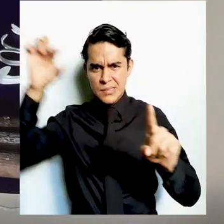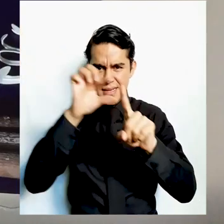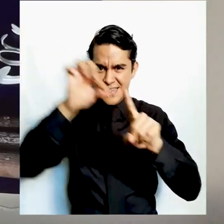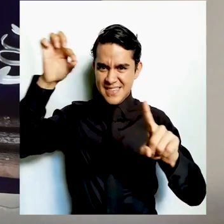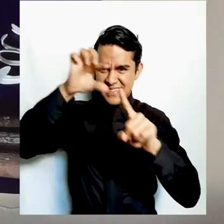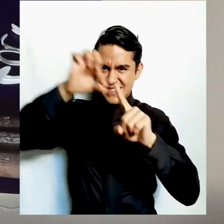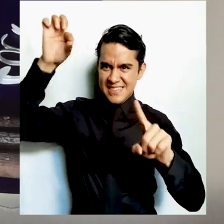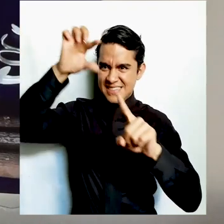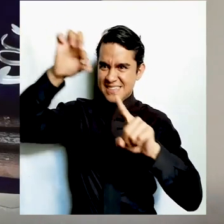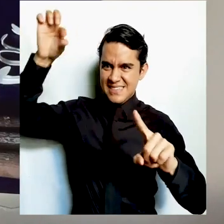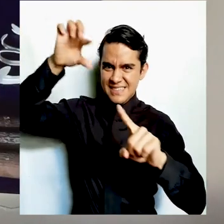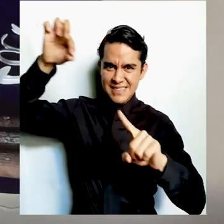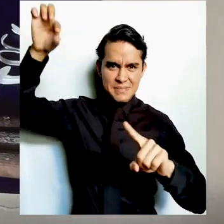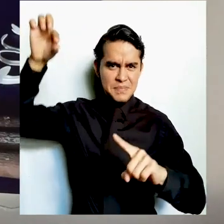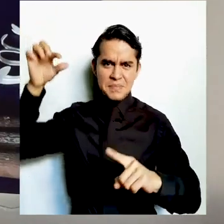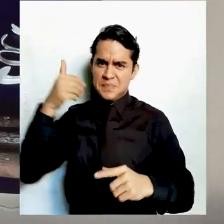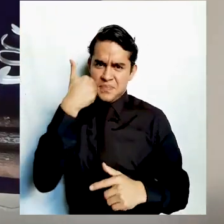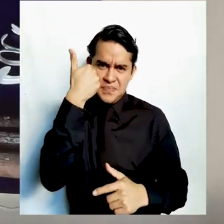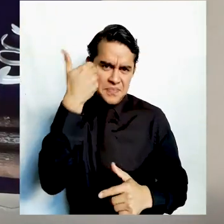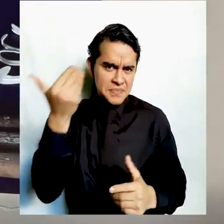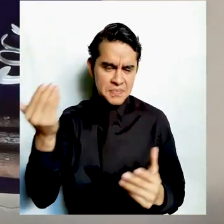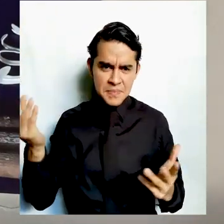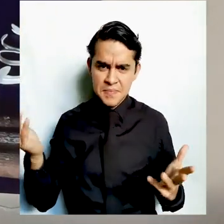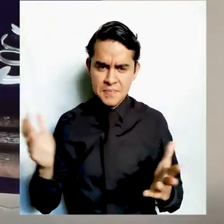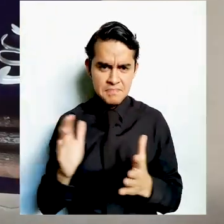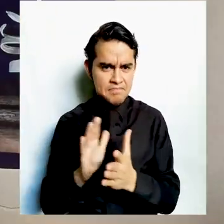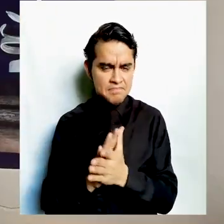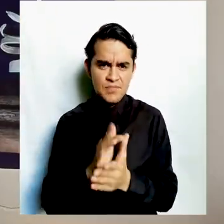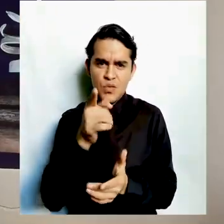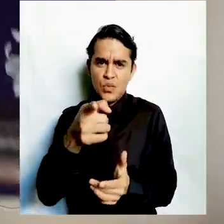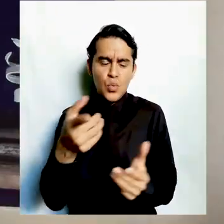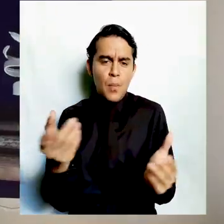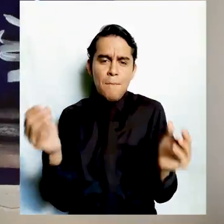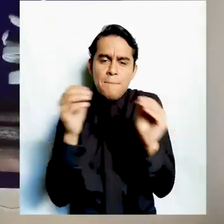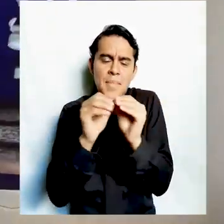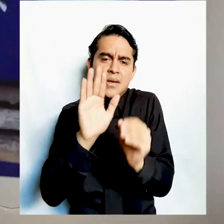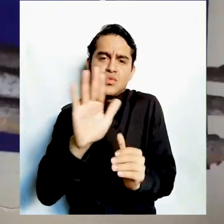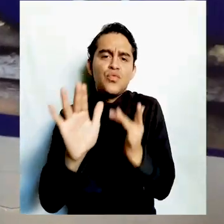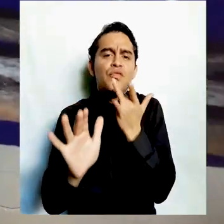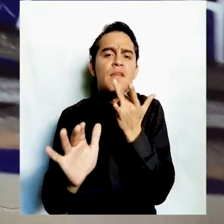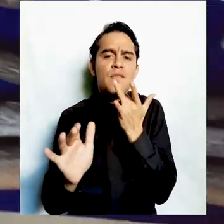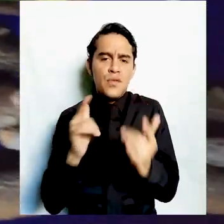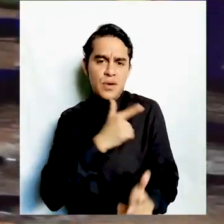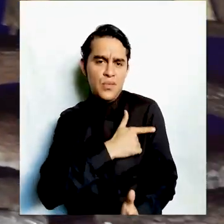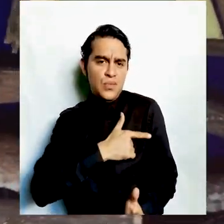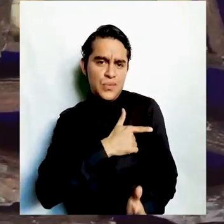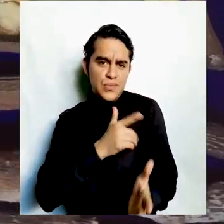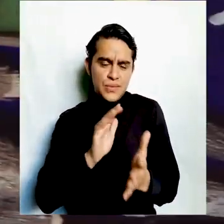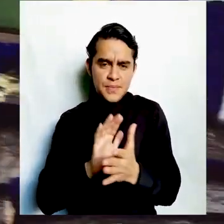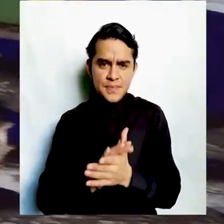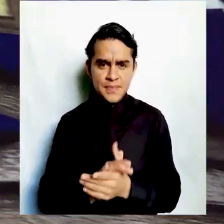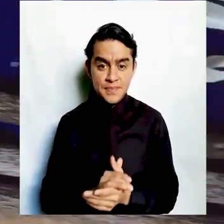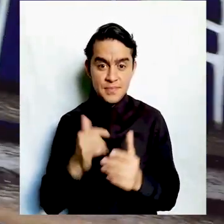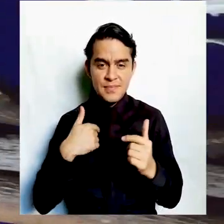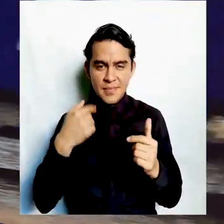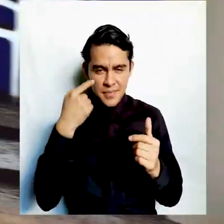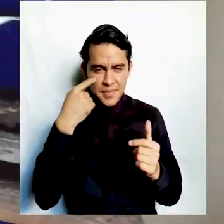lecho o también puedes utilizar la que a más te guste. Lo levantaré para que